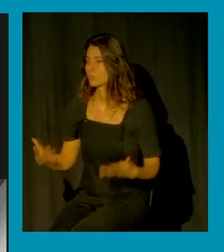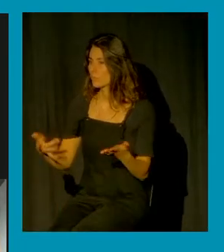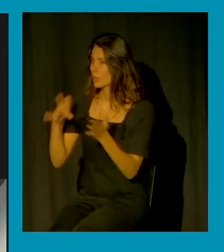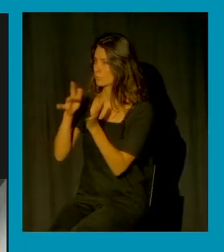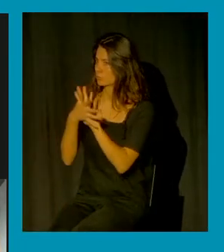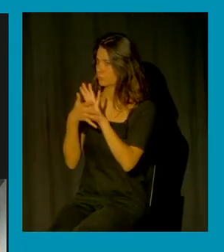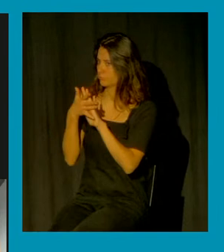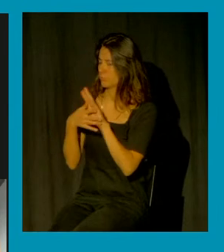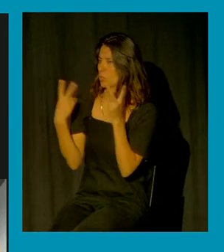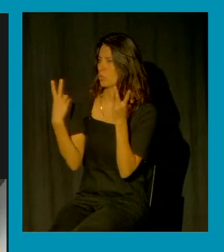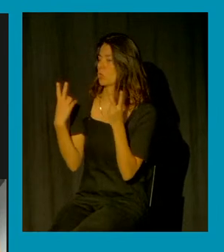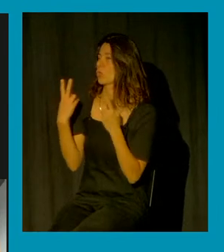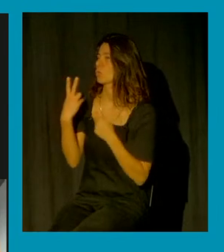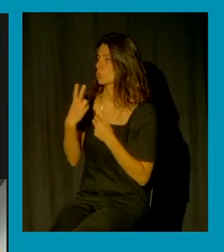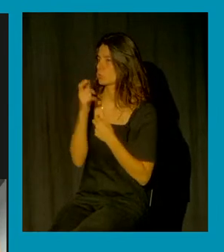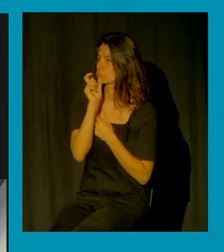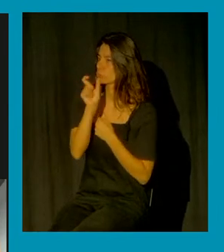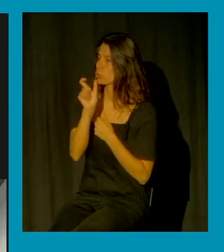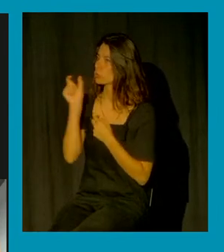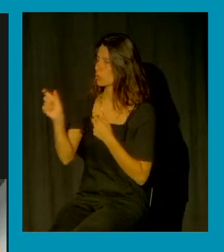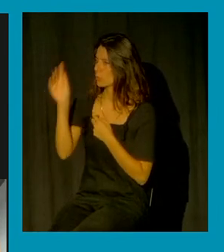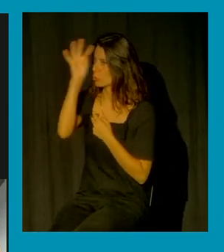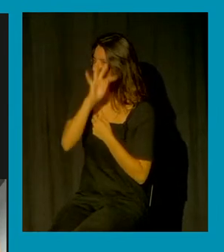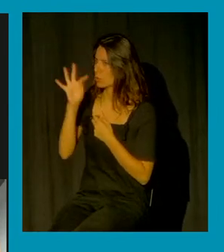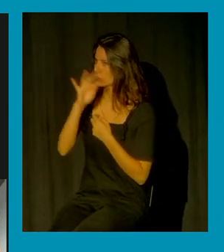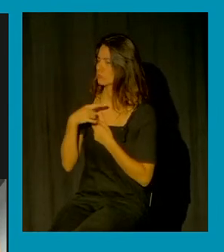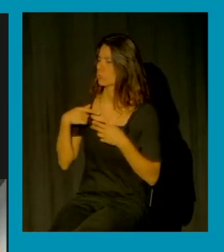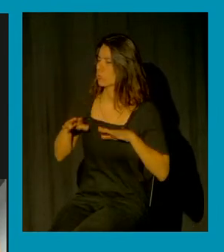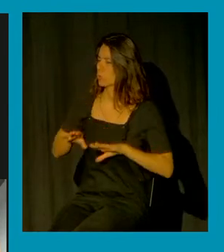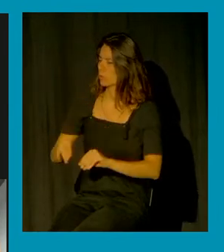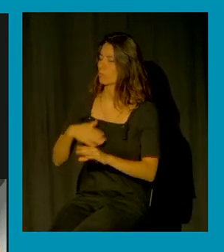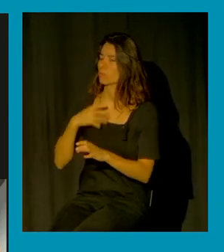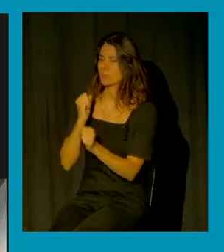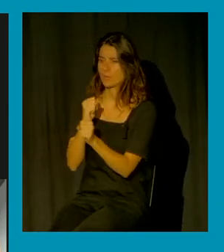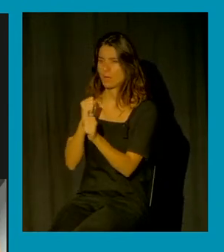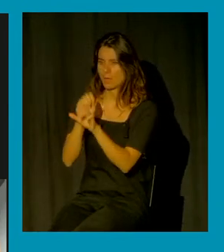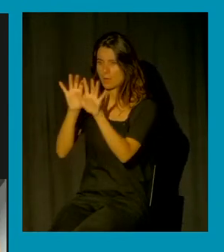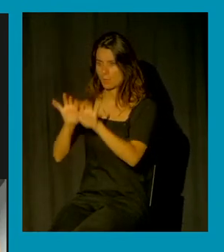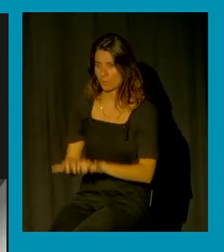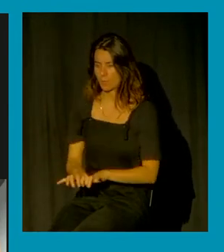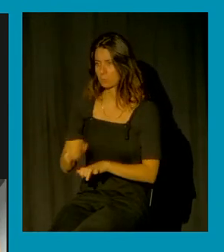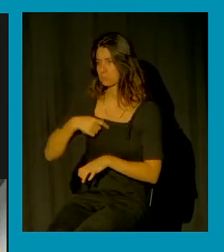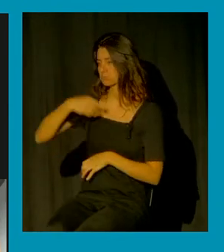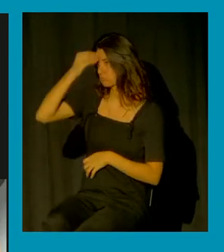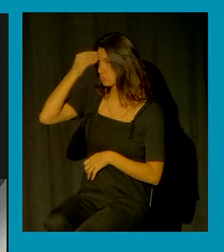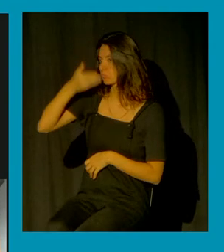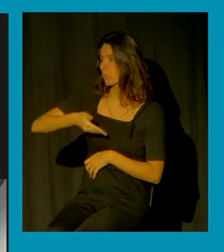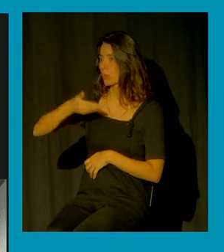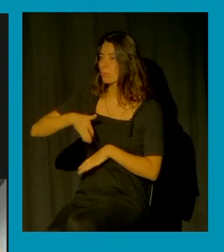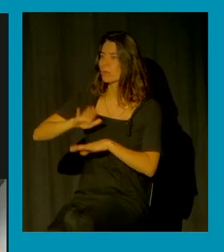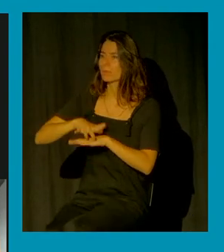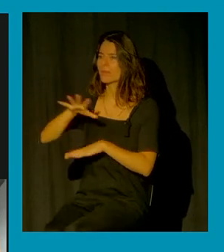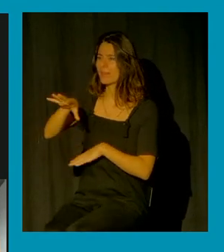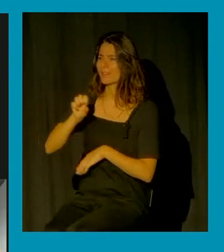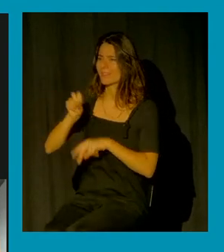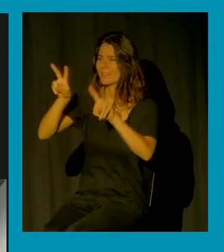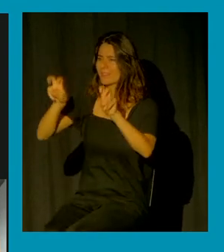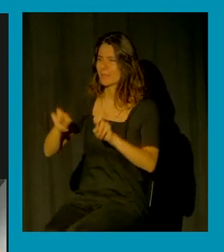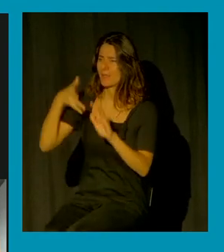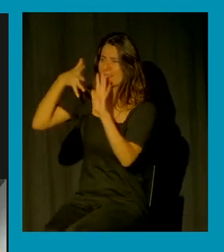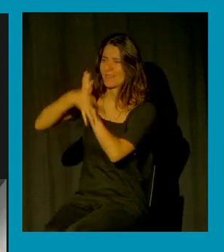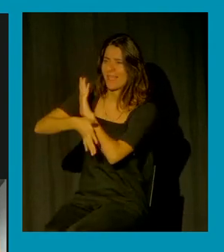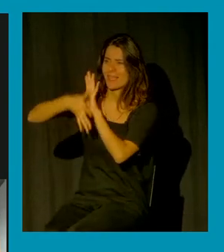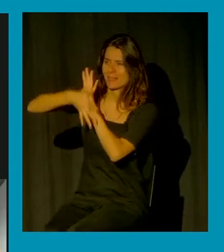importantes para comprender qué es esta idea de las narrativas o que son esta idea de las representaciones sobre el peligro sexual